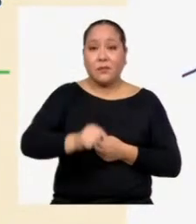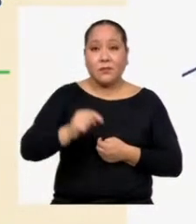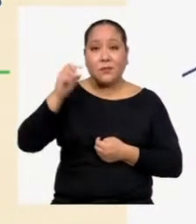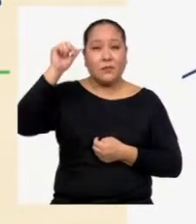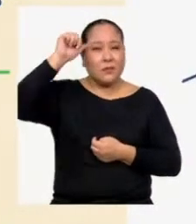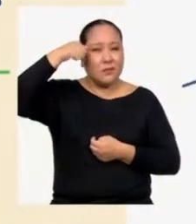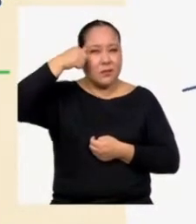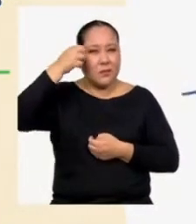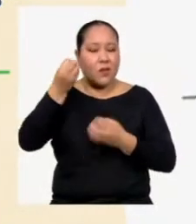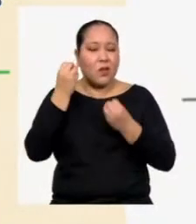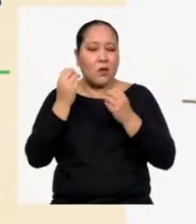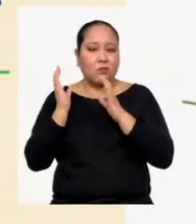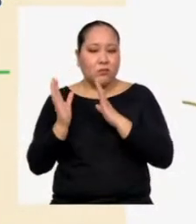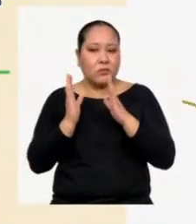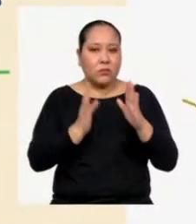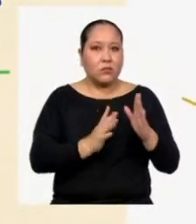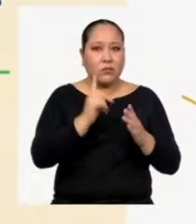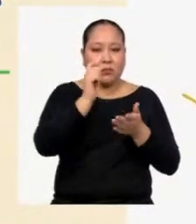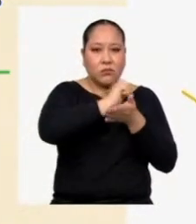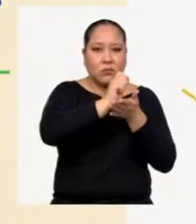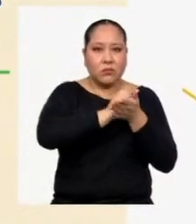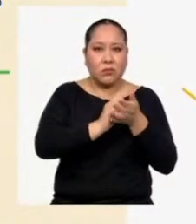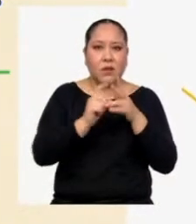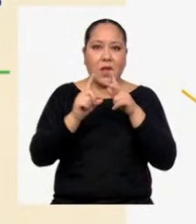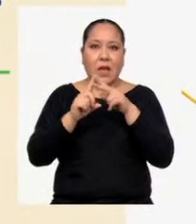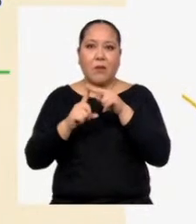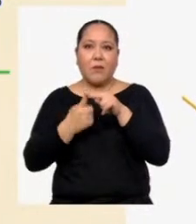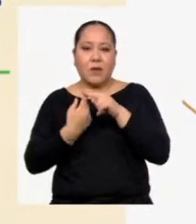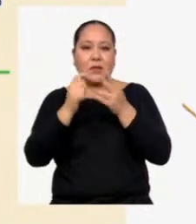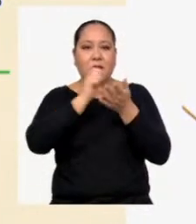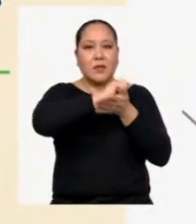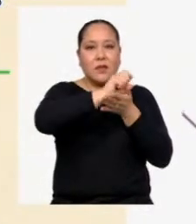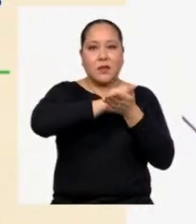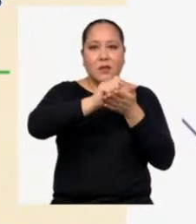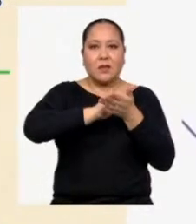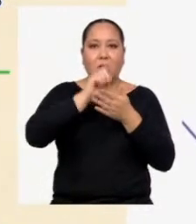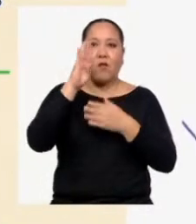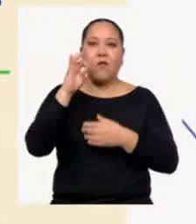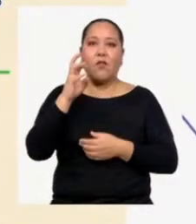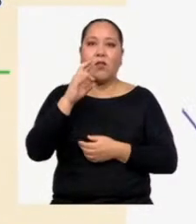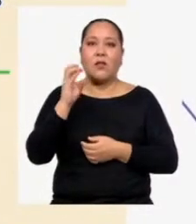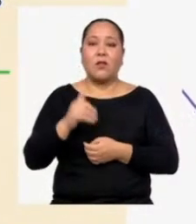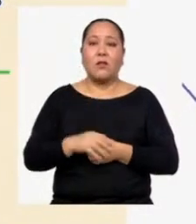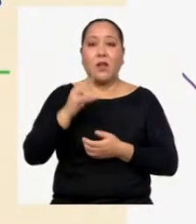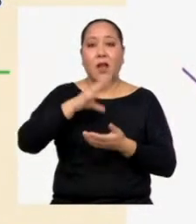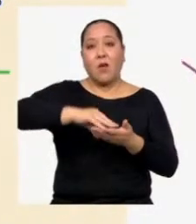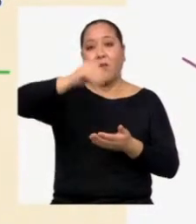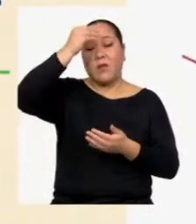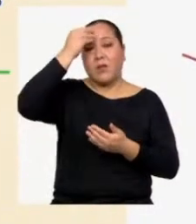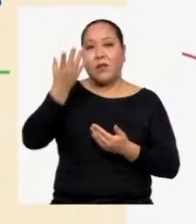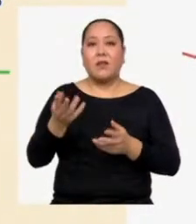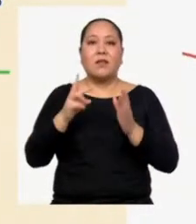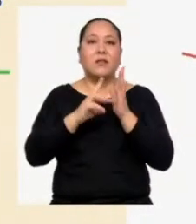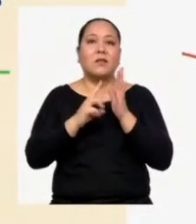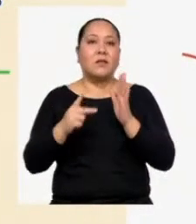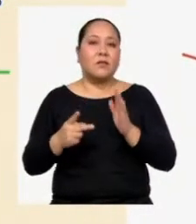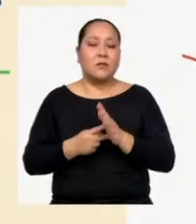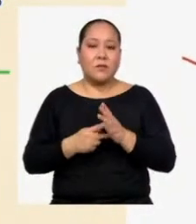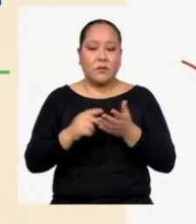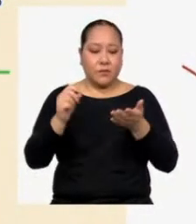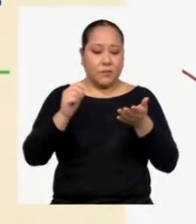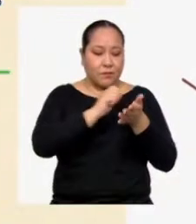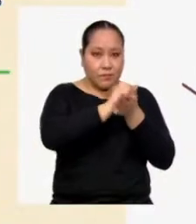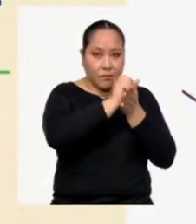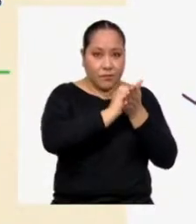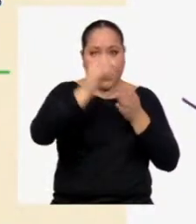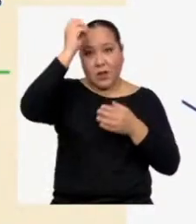cómo se planifica un texto para empezar con la escritura de nuestro borrador y aprendimos sobre lo que es un artículo de opinión y